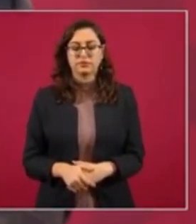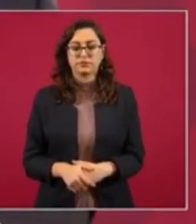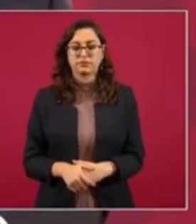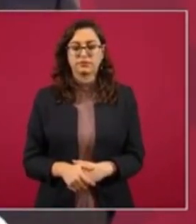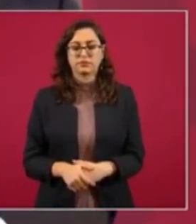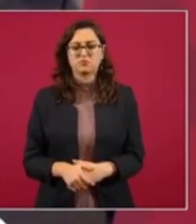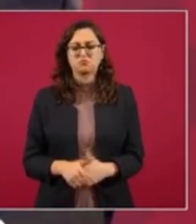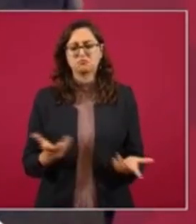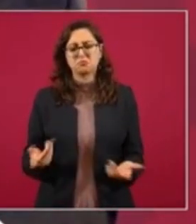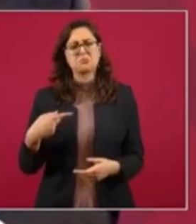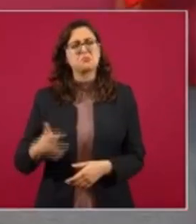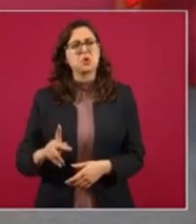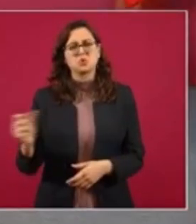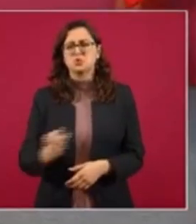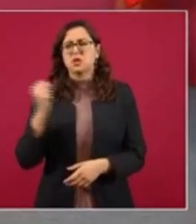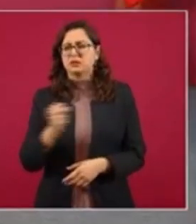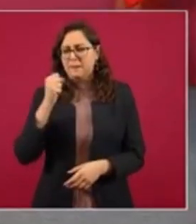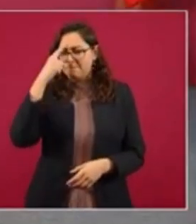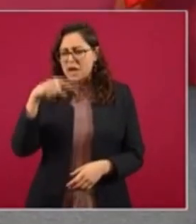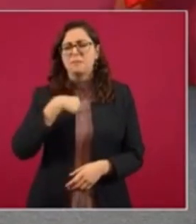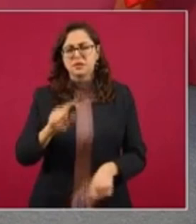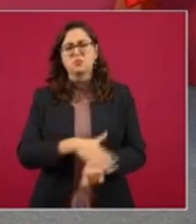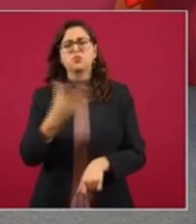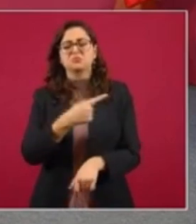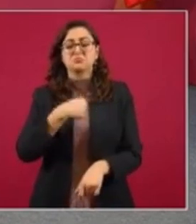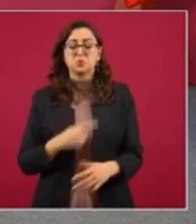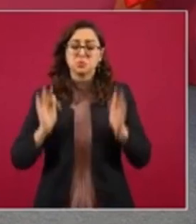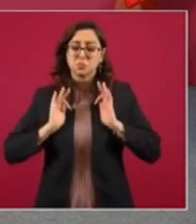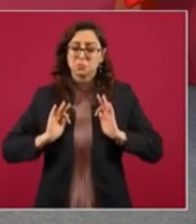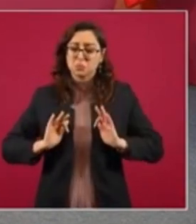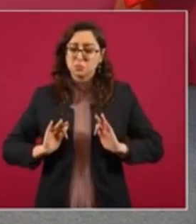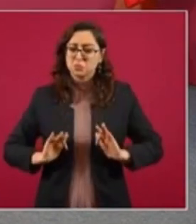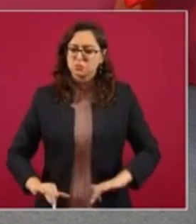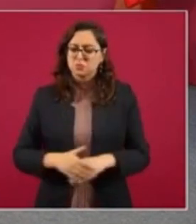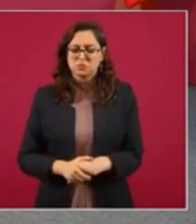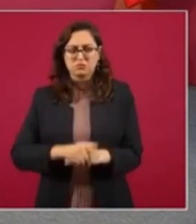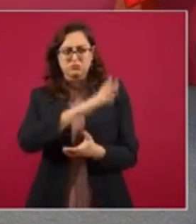pues la tranquilidad de que cuando me lo plantean, respondo de que no.